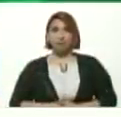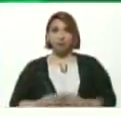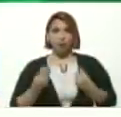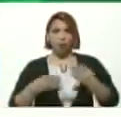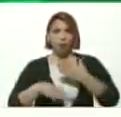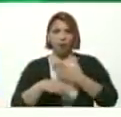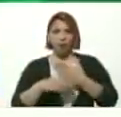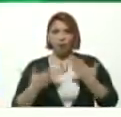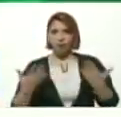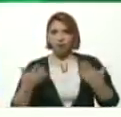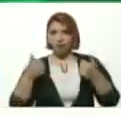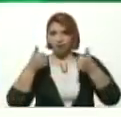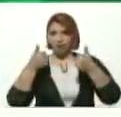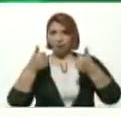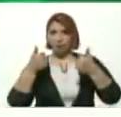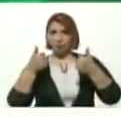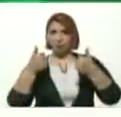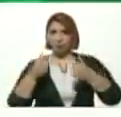Vamos?